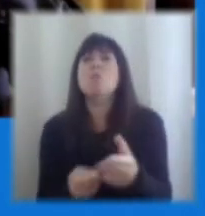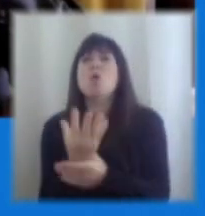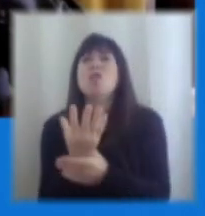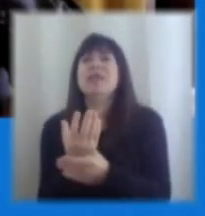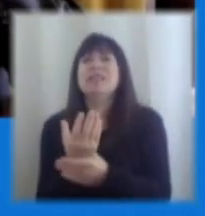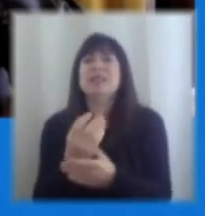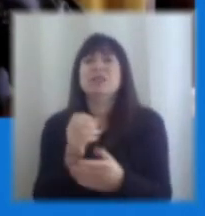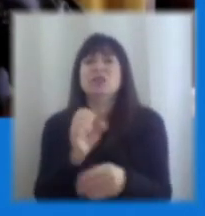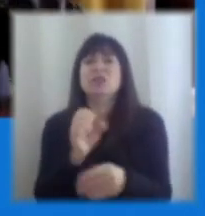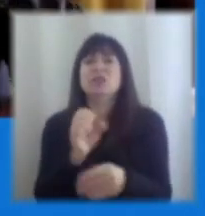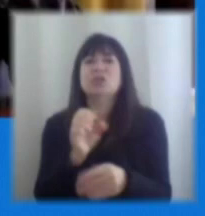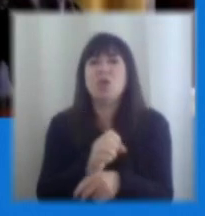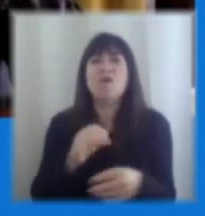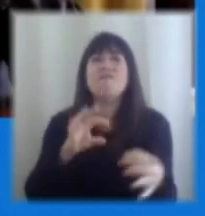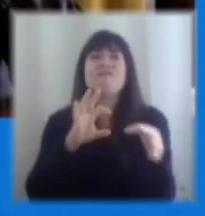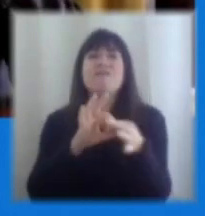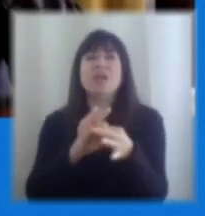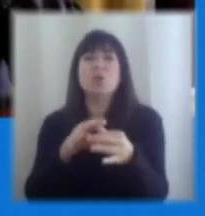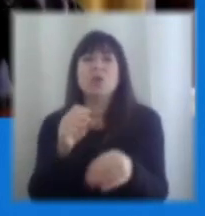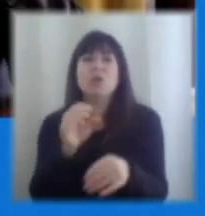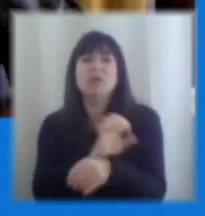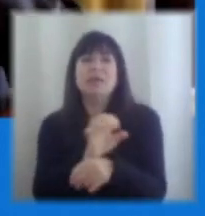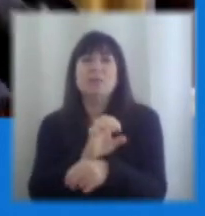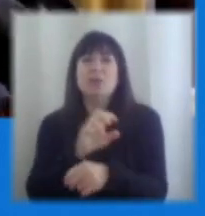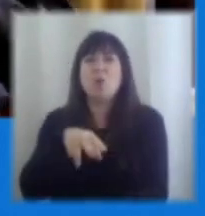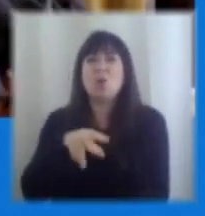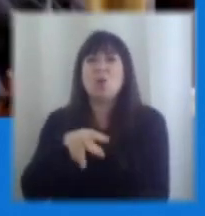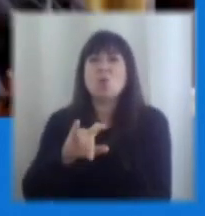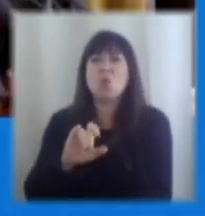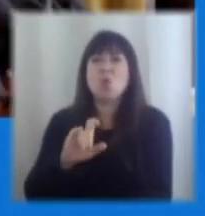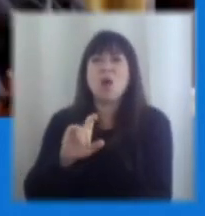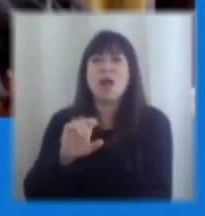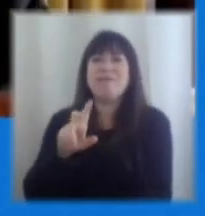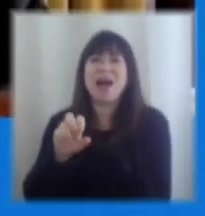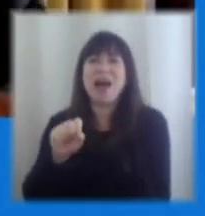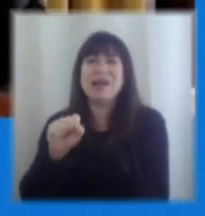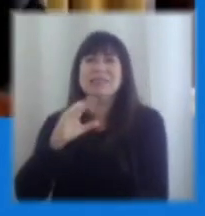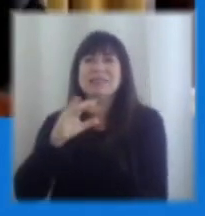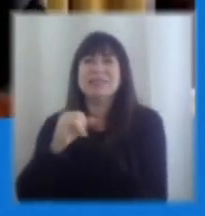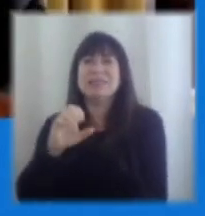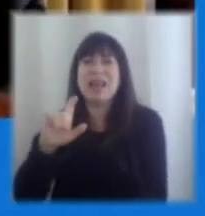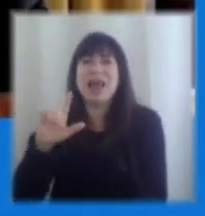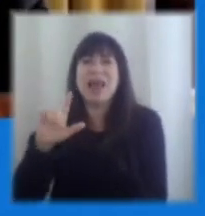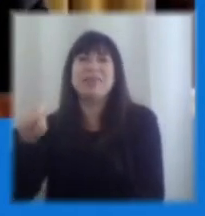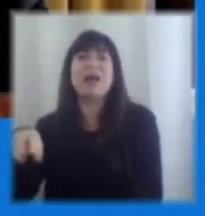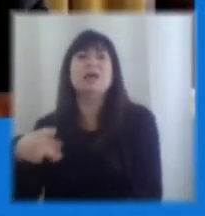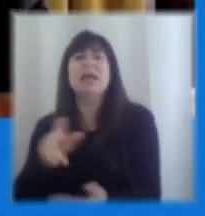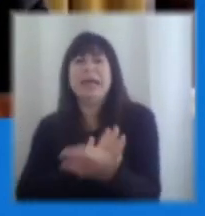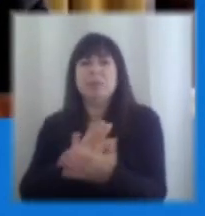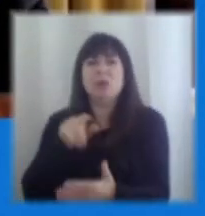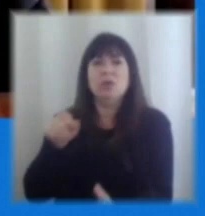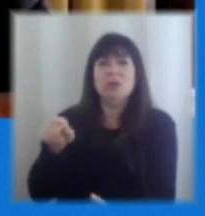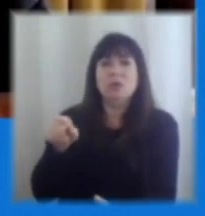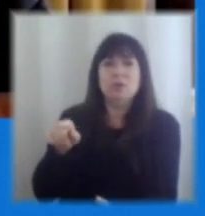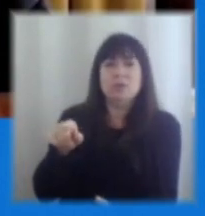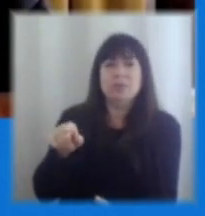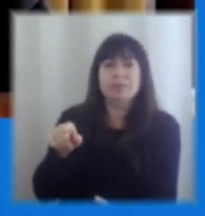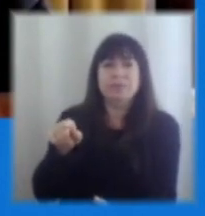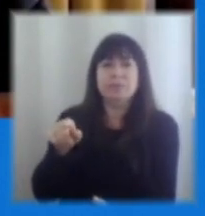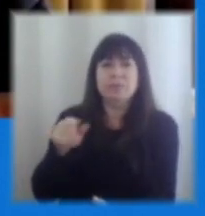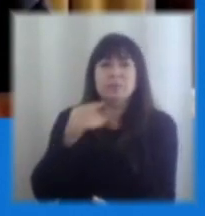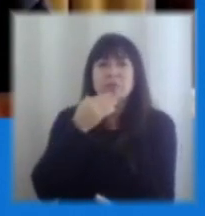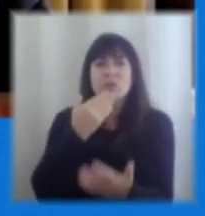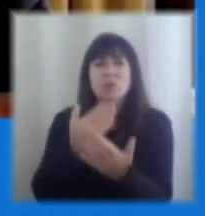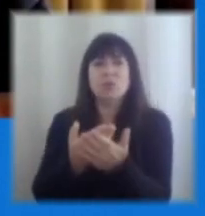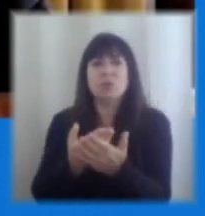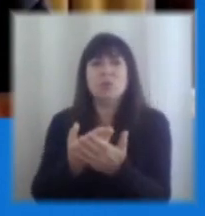mucho con el ejemplo que hemos conversado en Nueva Zelanda solamente un ejemplo en Nueva Zelanda entiendo que cuando sumo un primer ministro o una primera ministra como es el